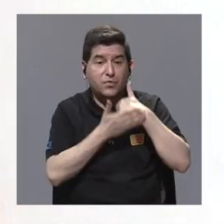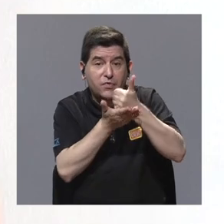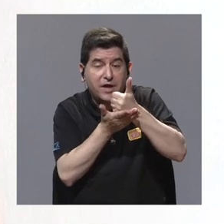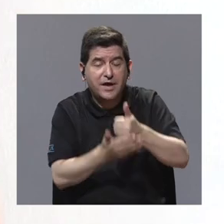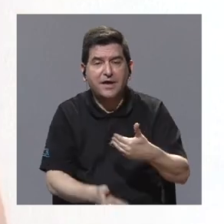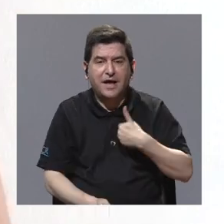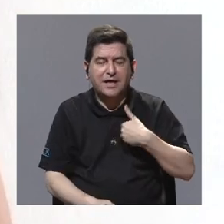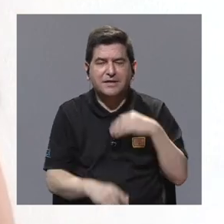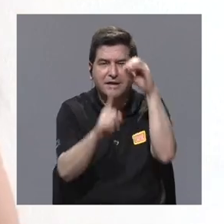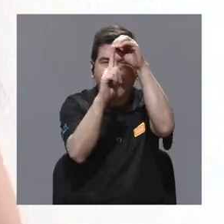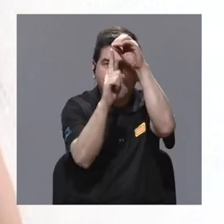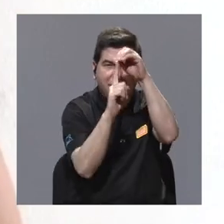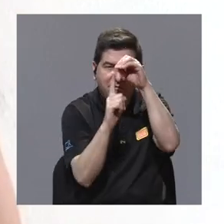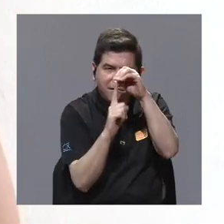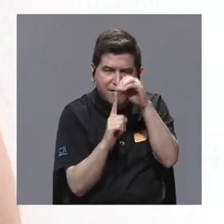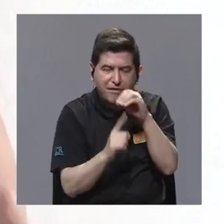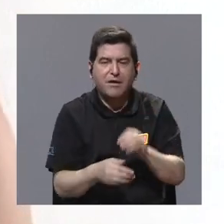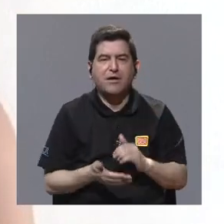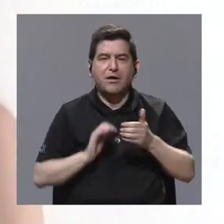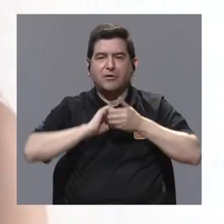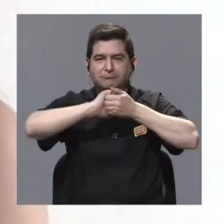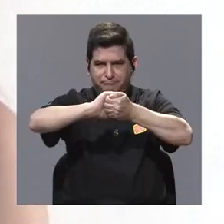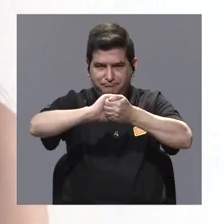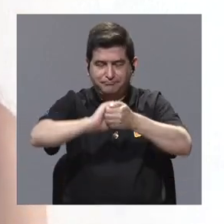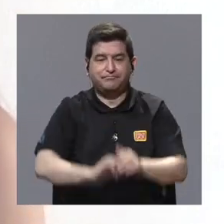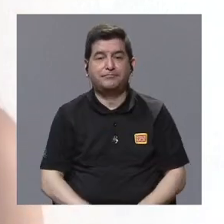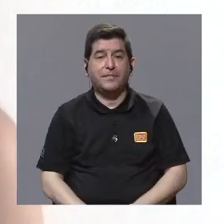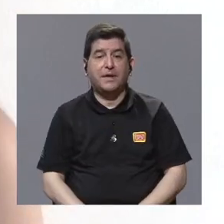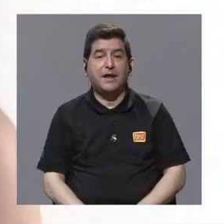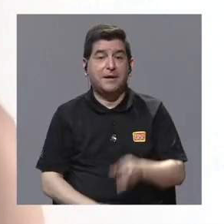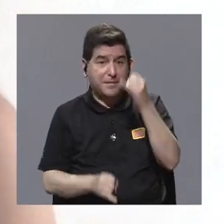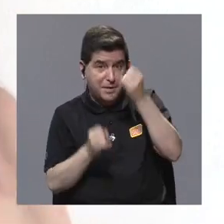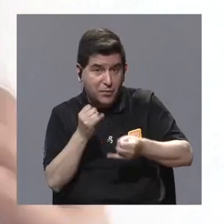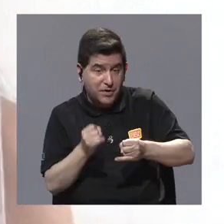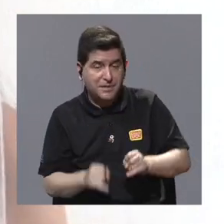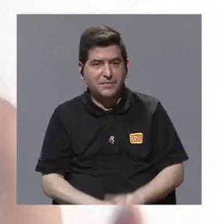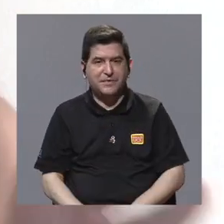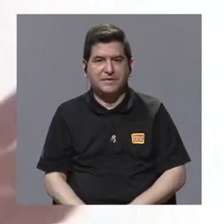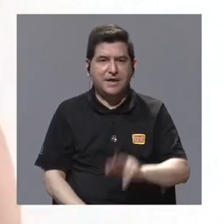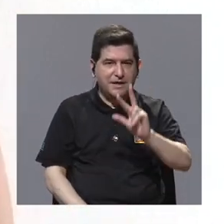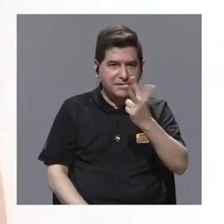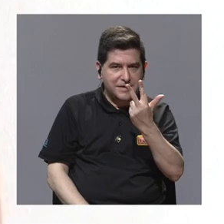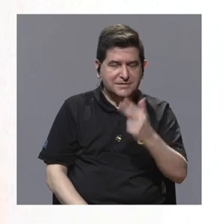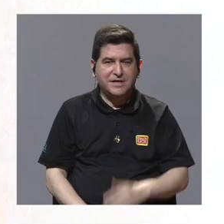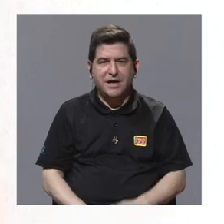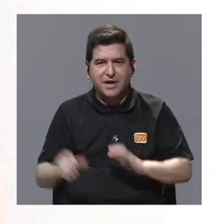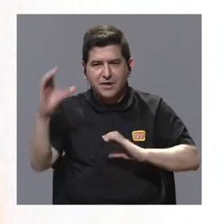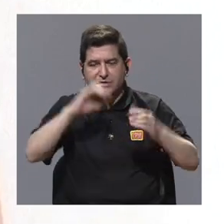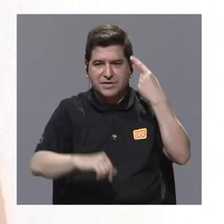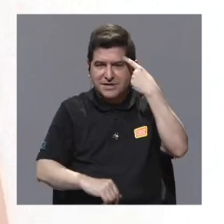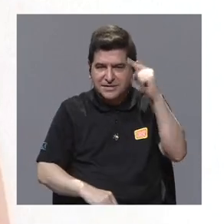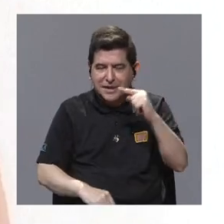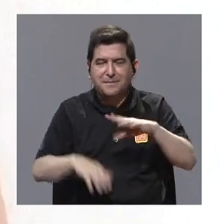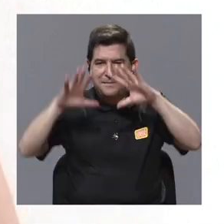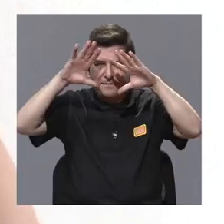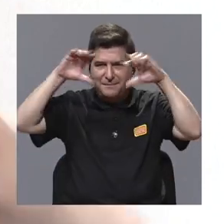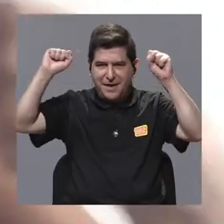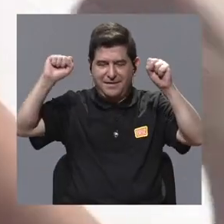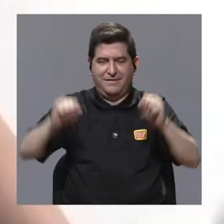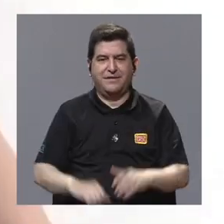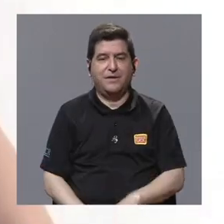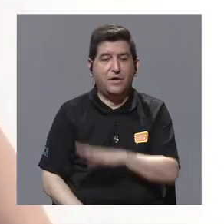conseguir objetivos de colaboración. Y finalmente el que se conoce como ciencia para la diplomacia o